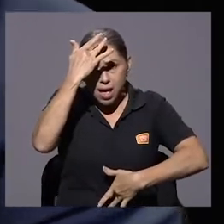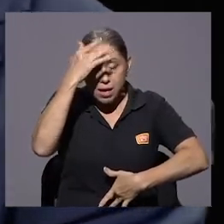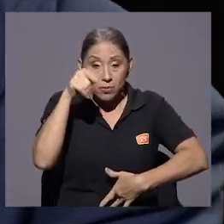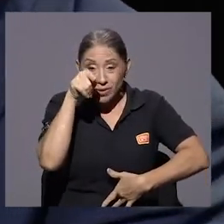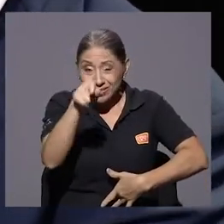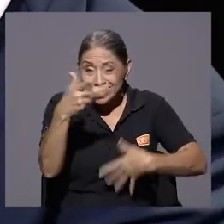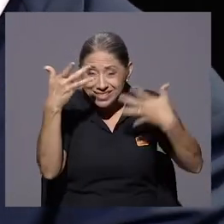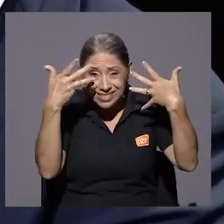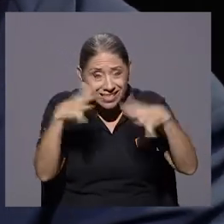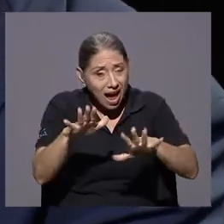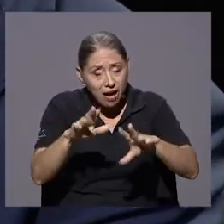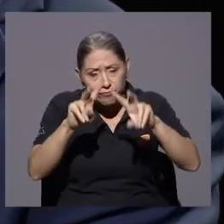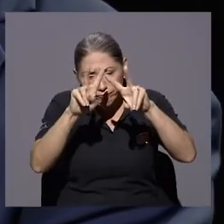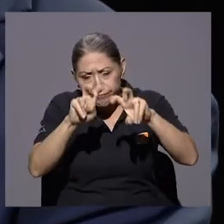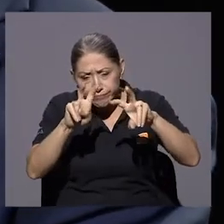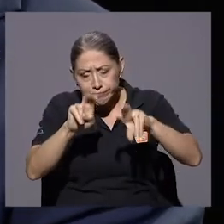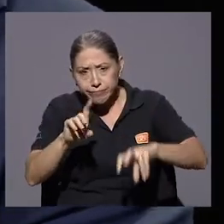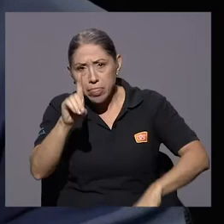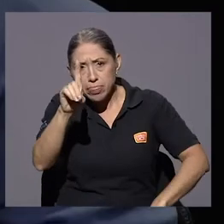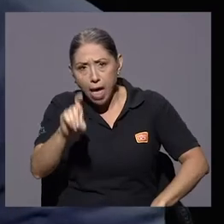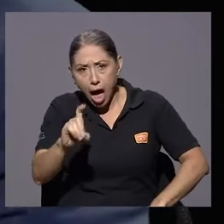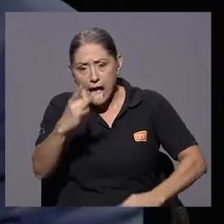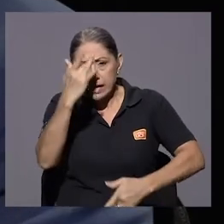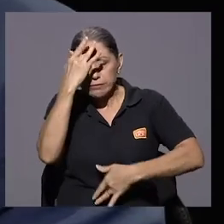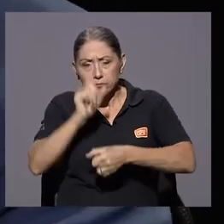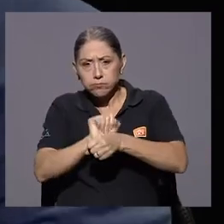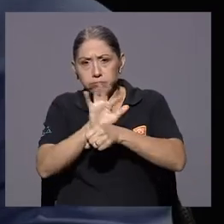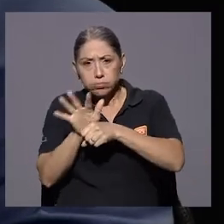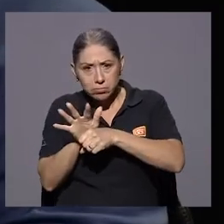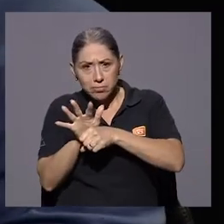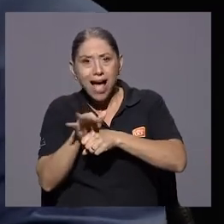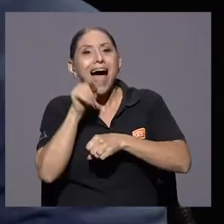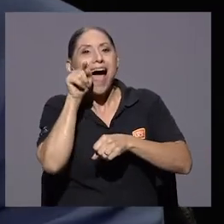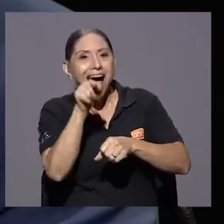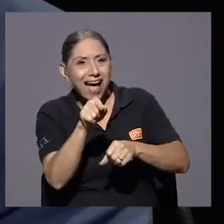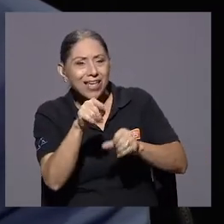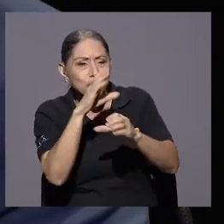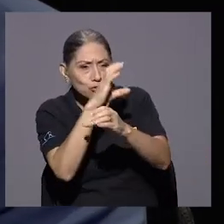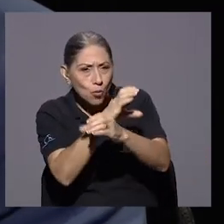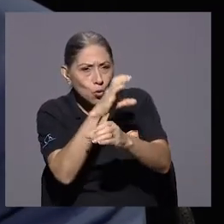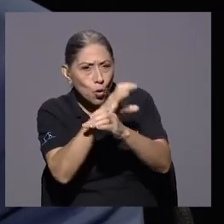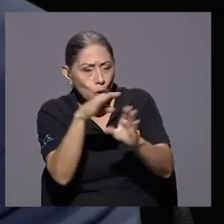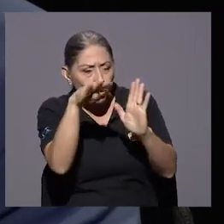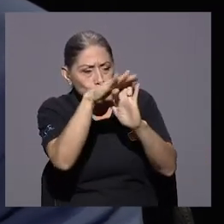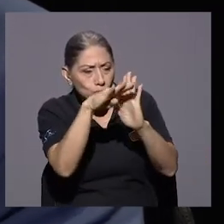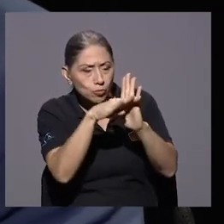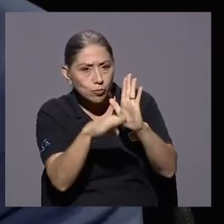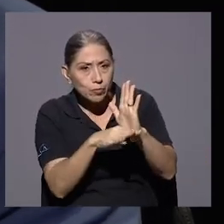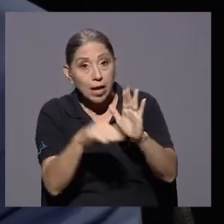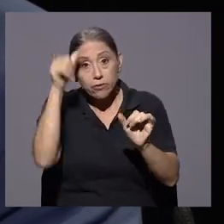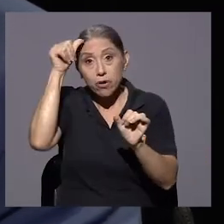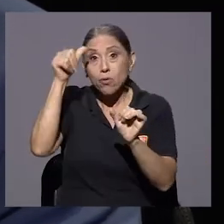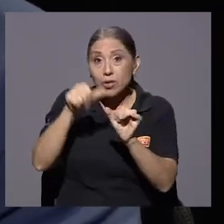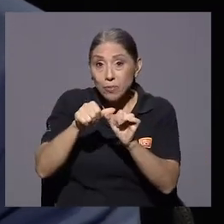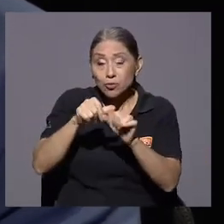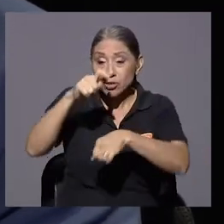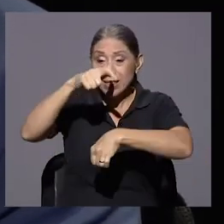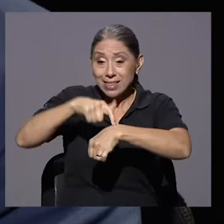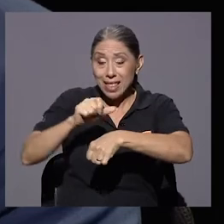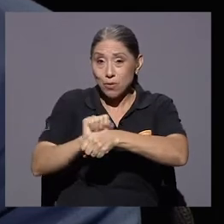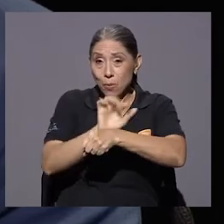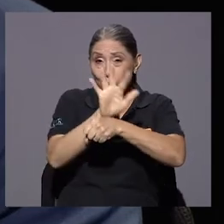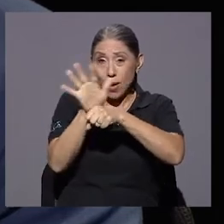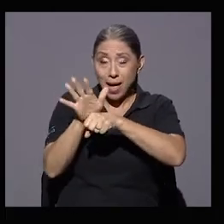diagnosticado. Por ahí van los protocolos. Recordemos que el tema de la pandemia fue muy dinámico, ¿verdad?